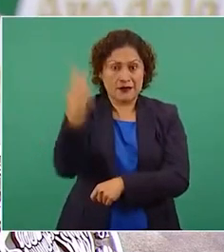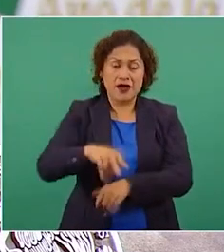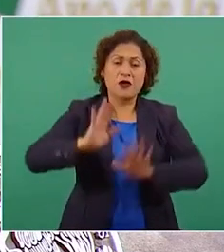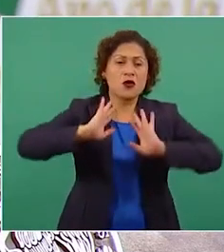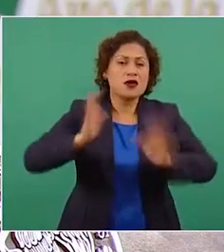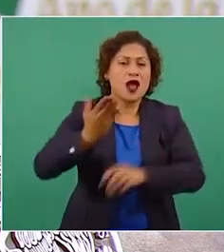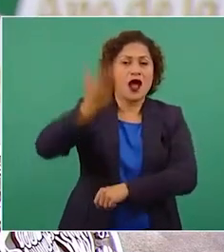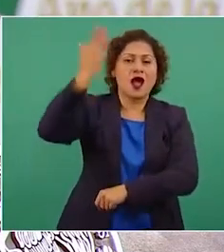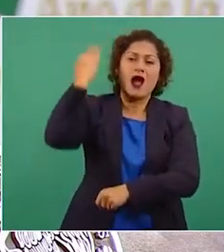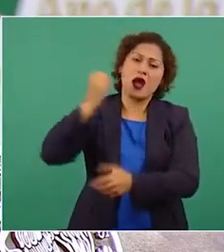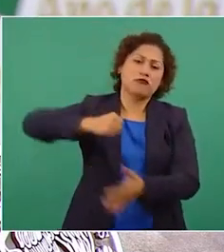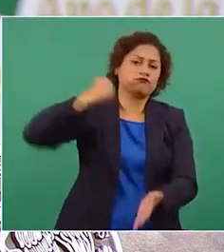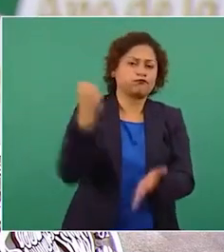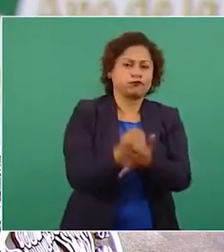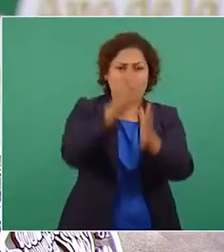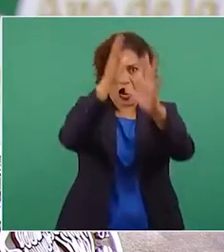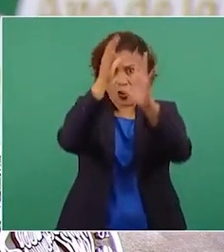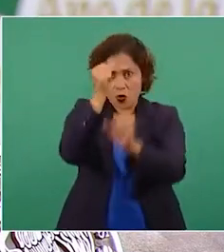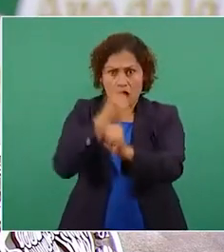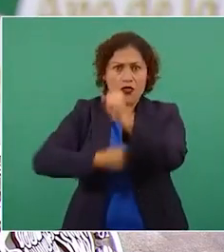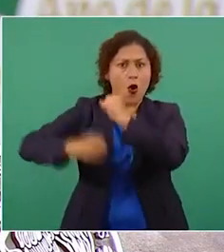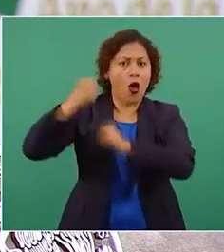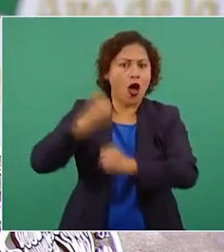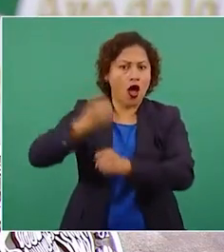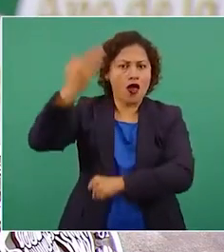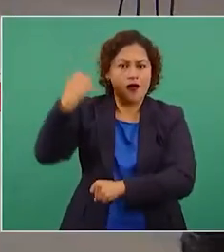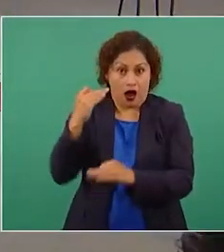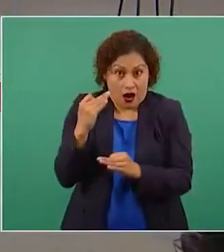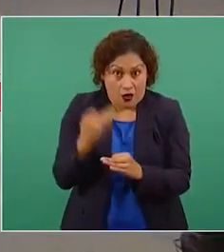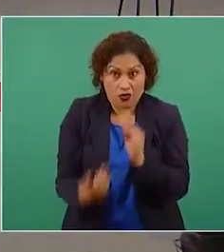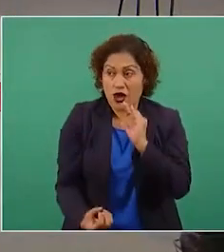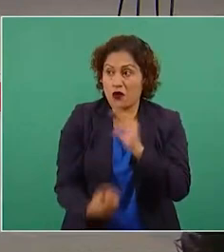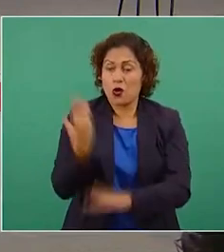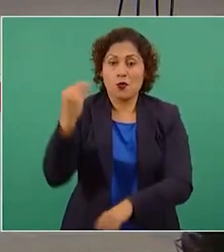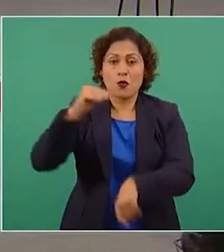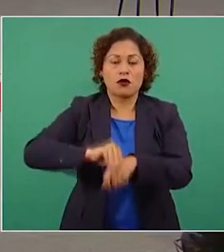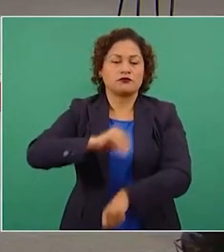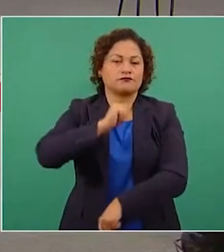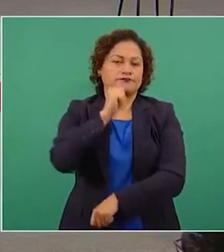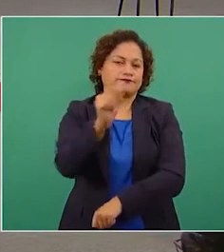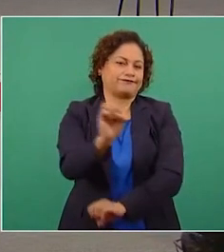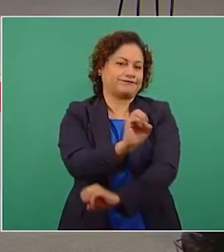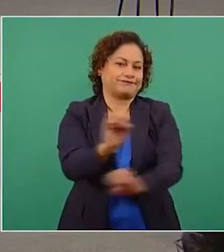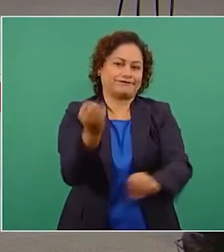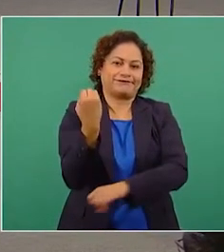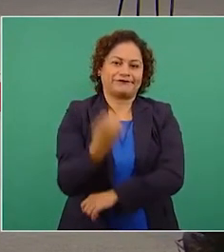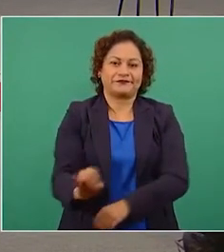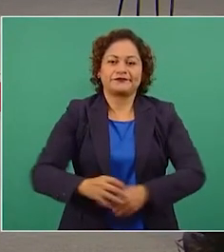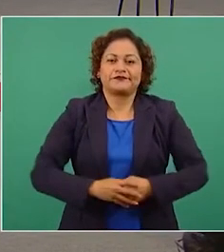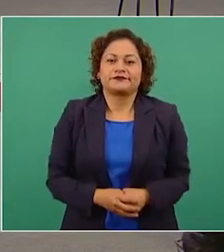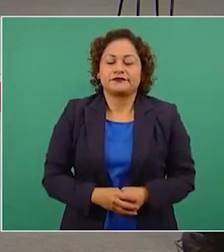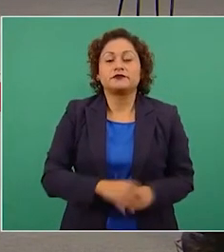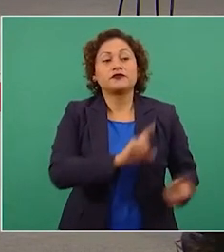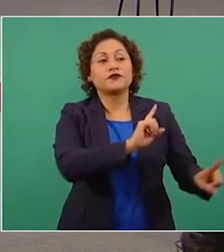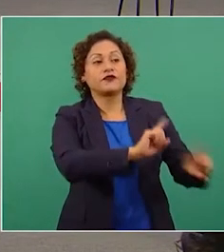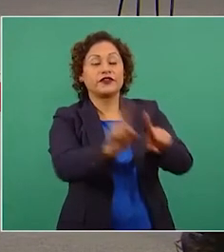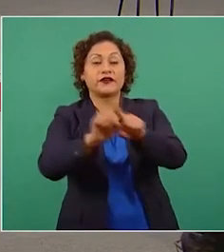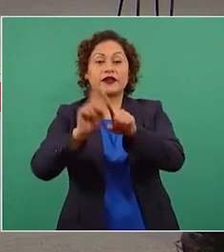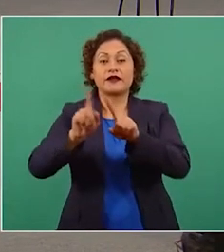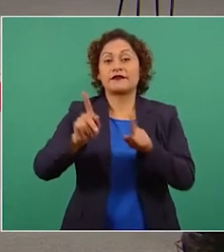años y que debe ser cumplido, no es algo nuevo. Varios medios y comunicadores